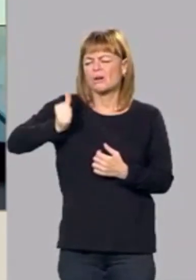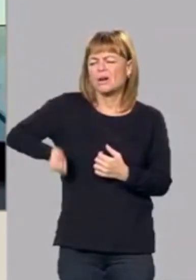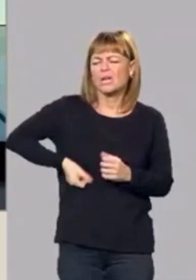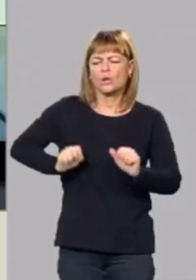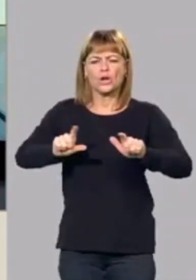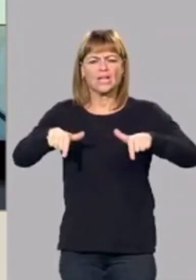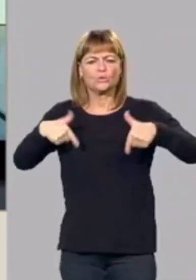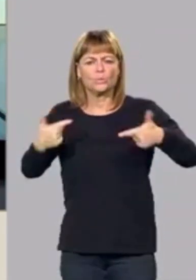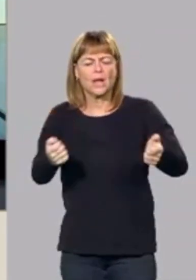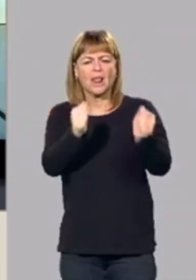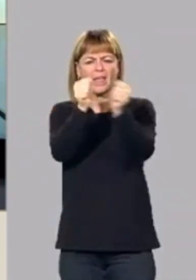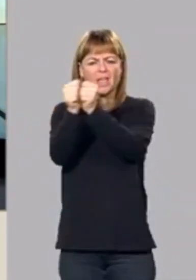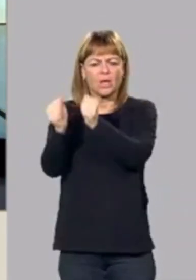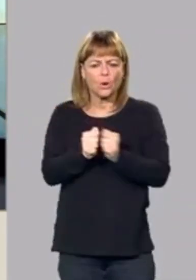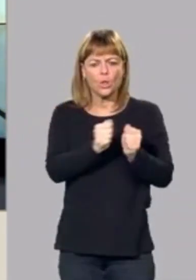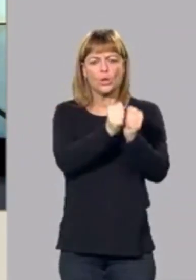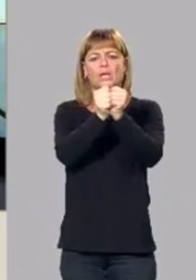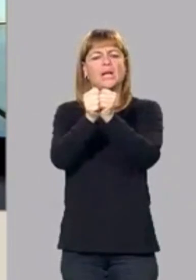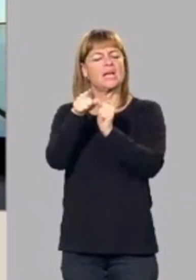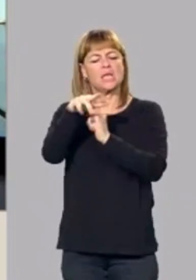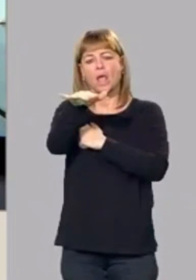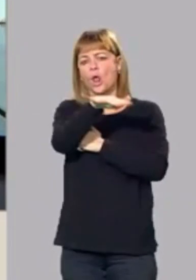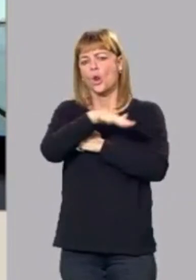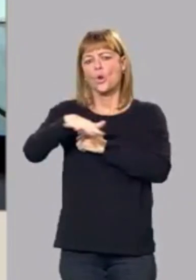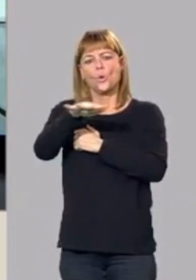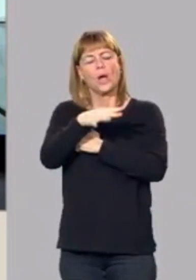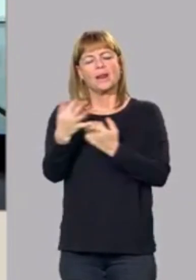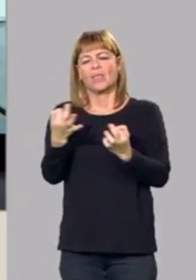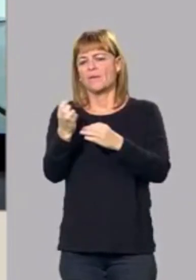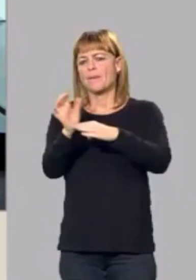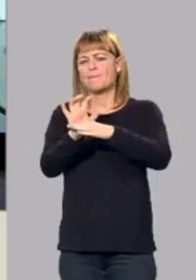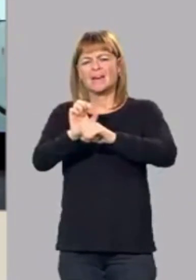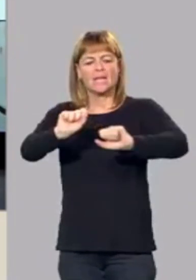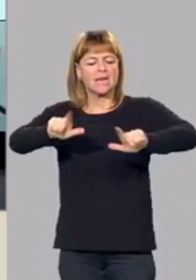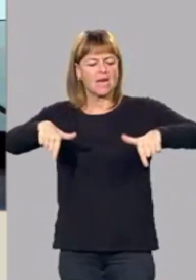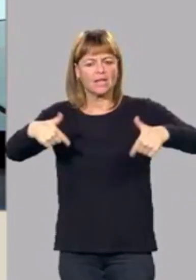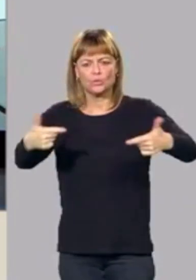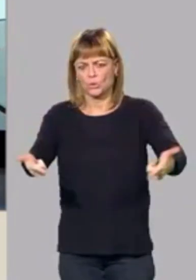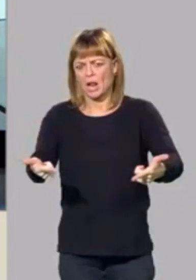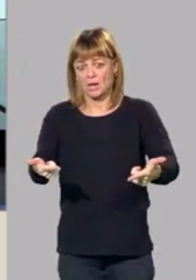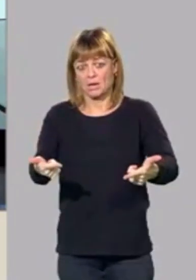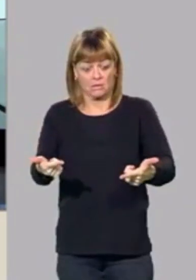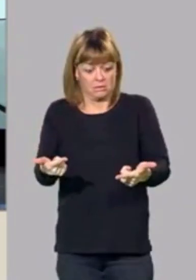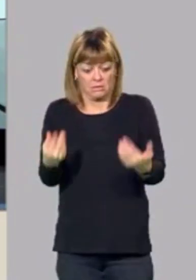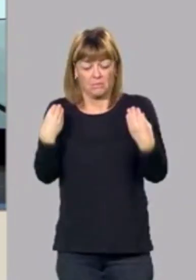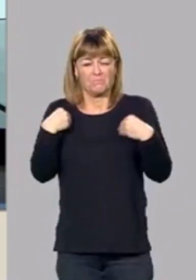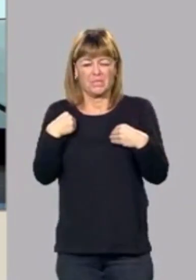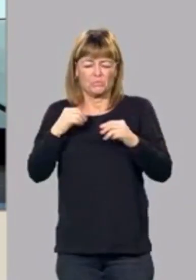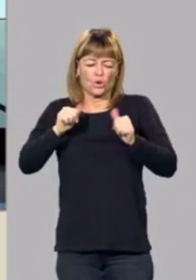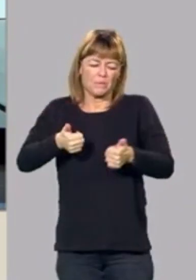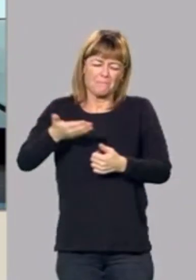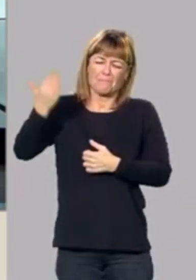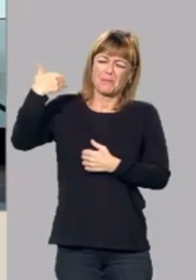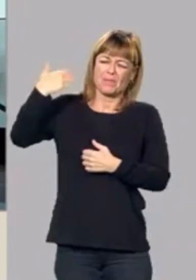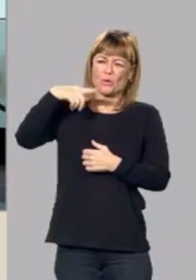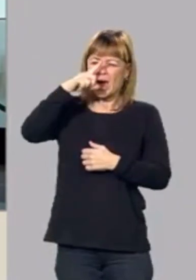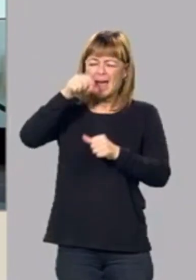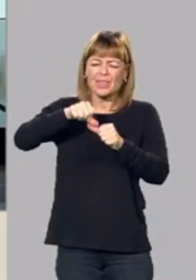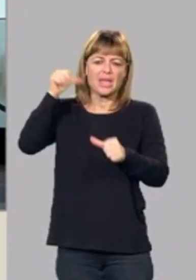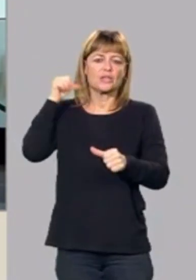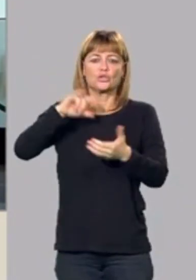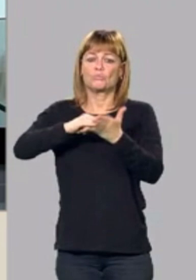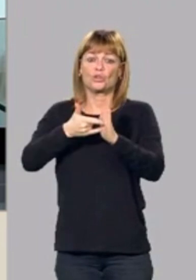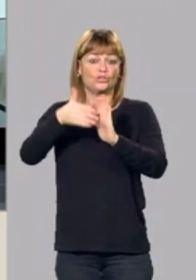geológica y que es un lugar donde tendría que haber un parque natural, como así se empezó hace ya muchos años y que es un proyecto que sigue